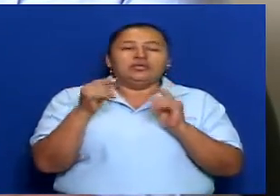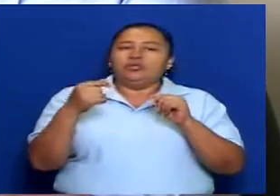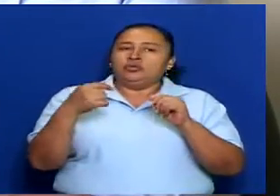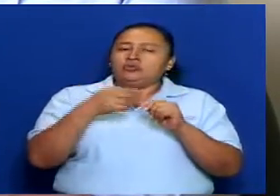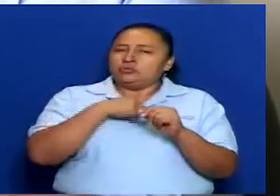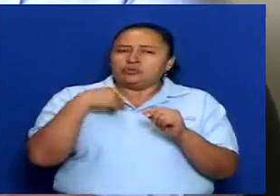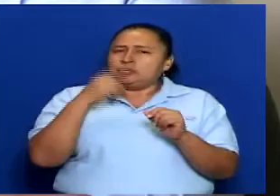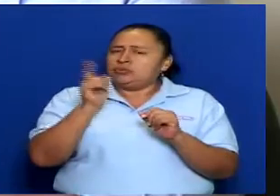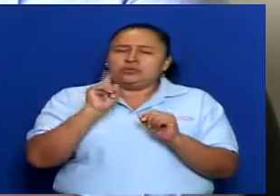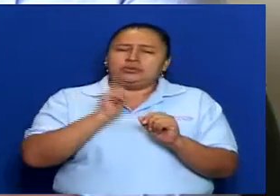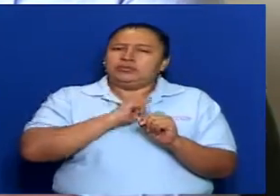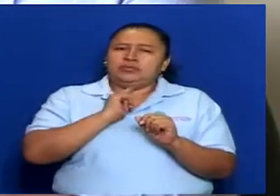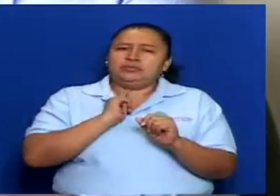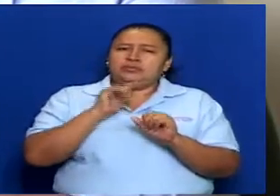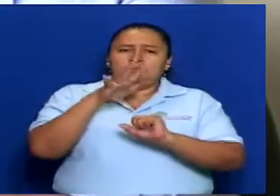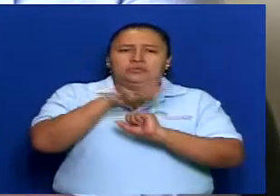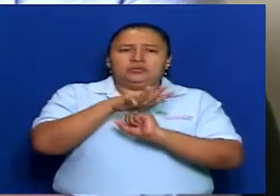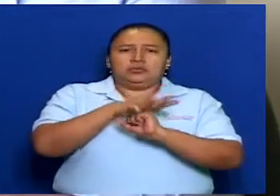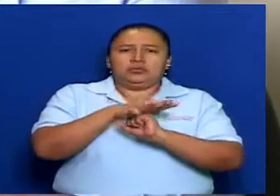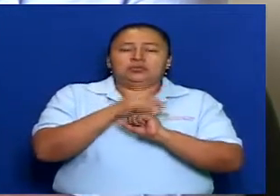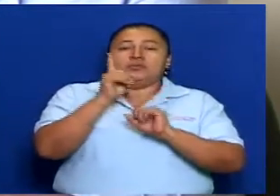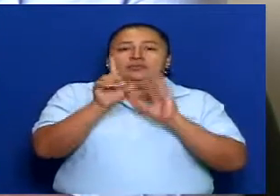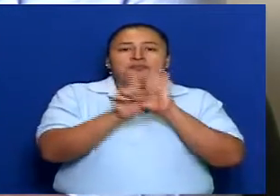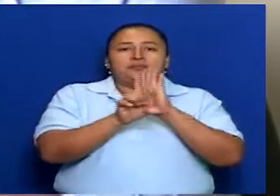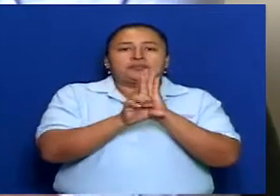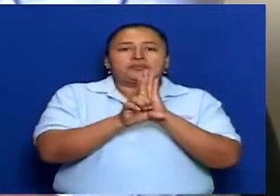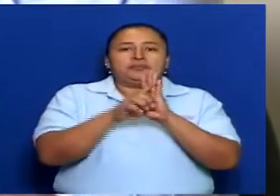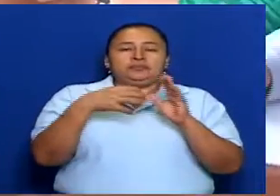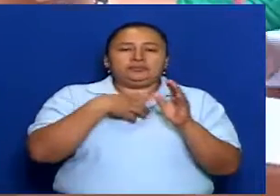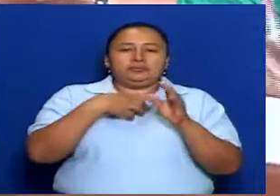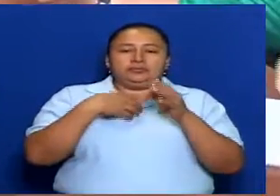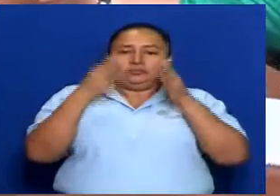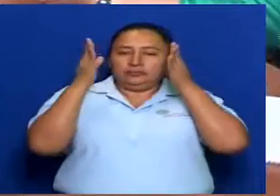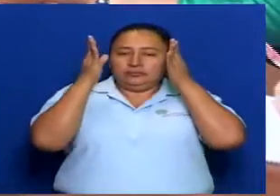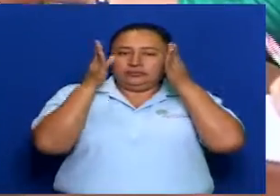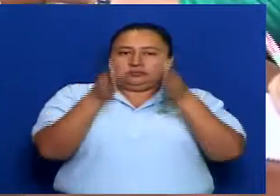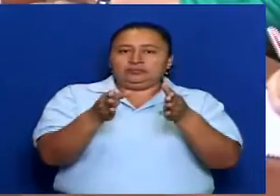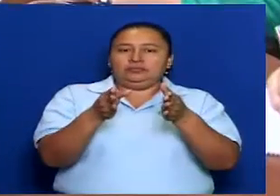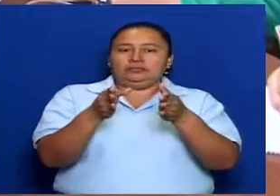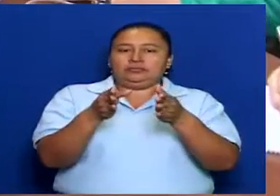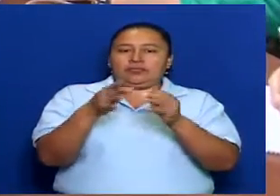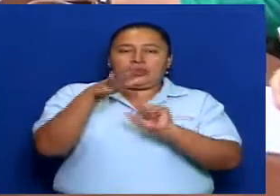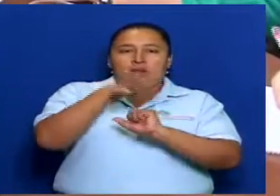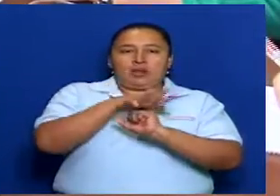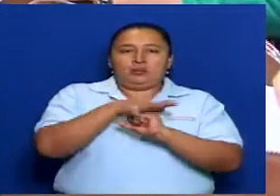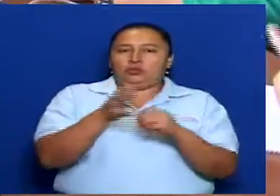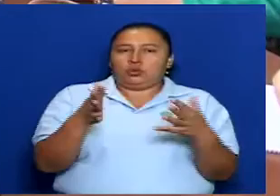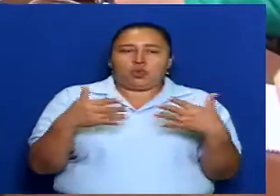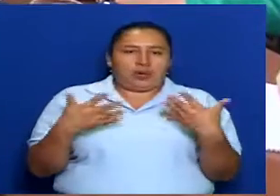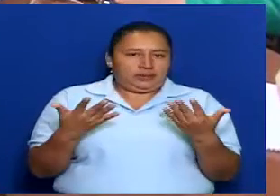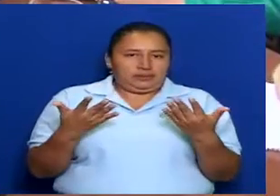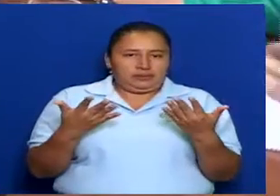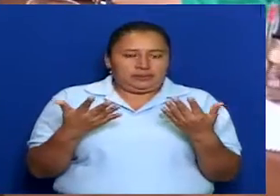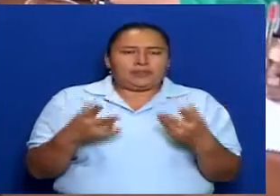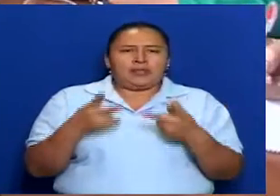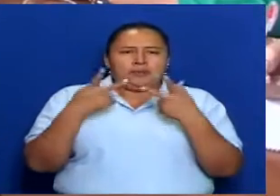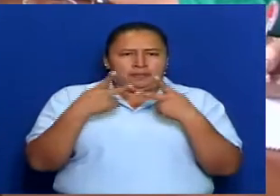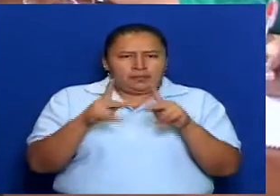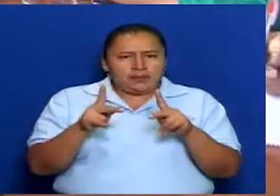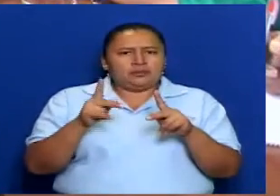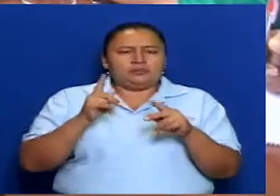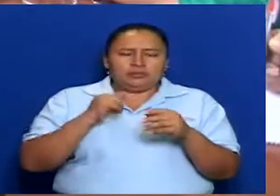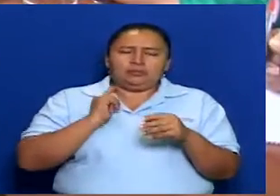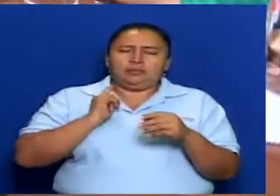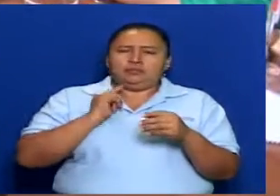comisión una ley que vaya directa a lo que es la comisión, pero sí hemos tenido en